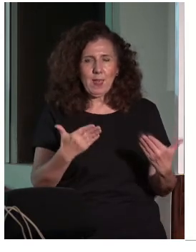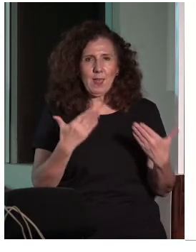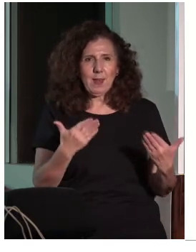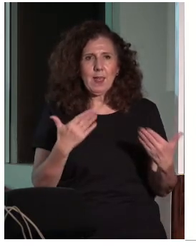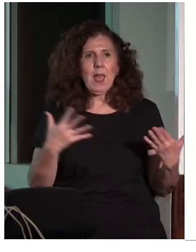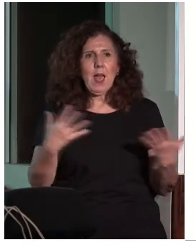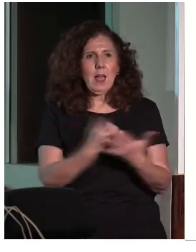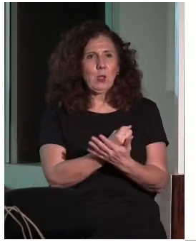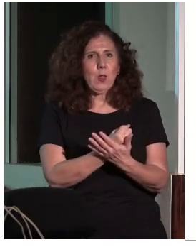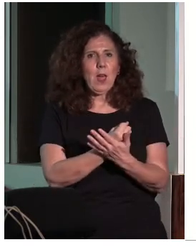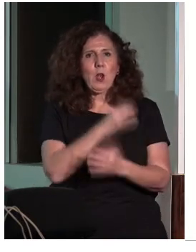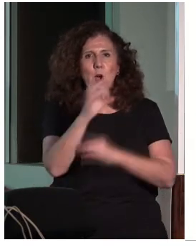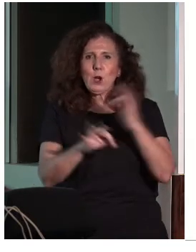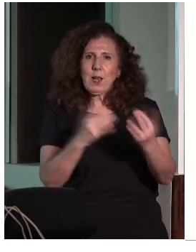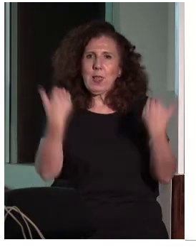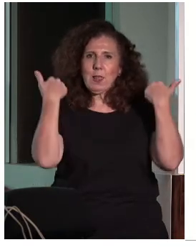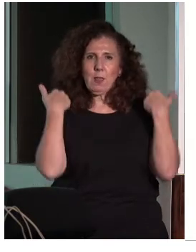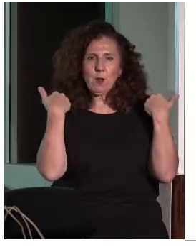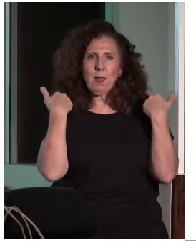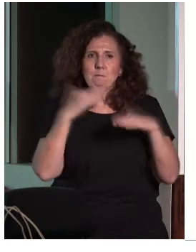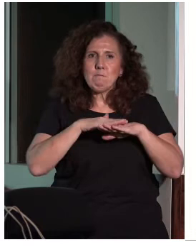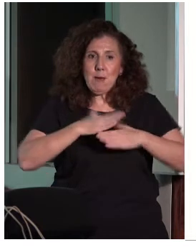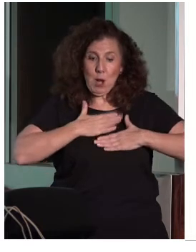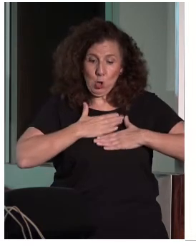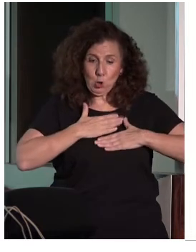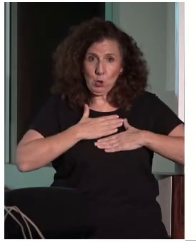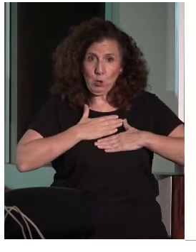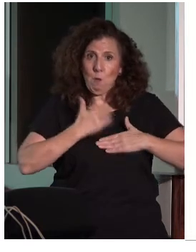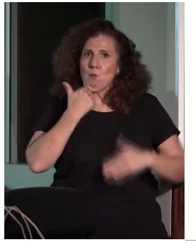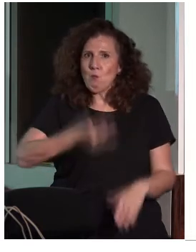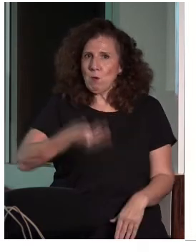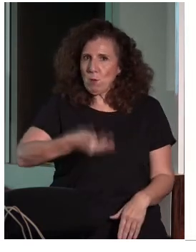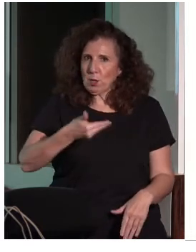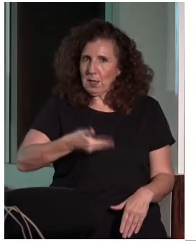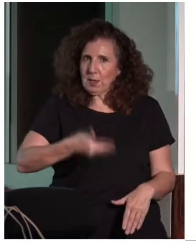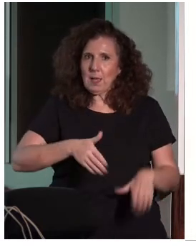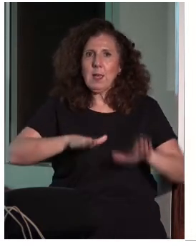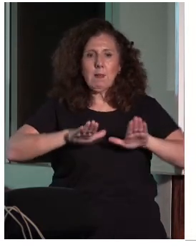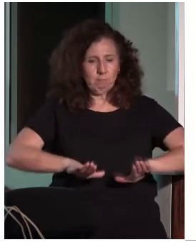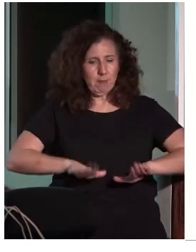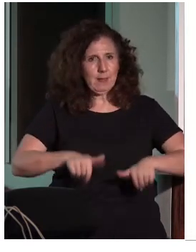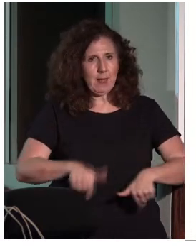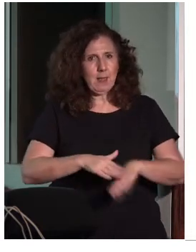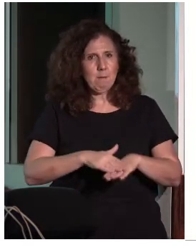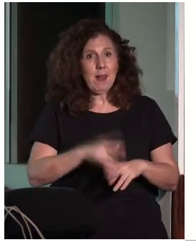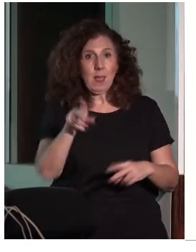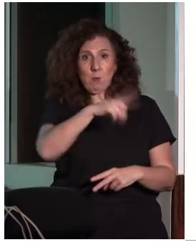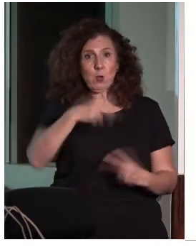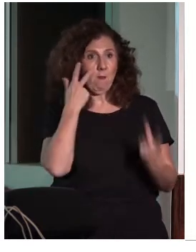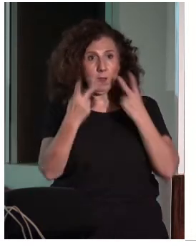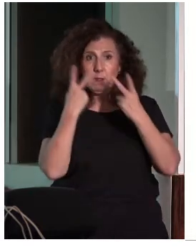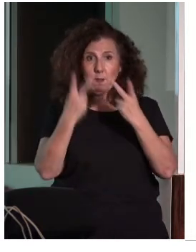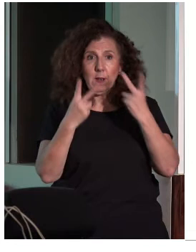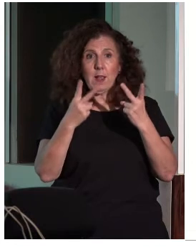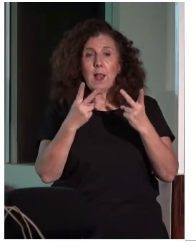Para nosotros es muy importante que se nos dé un espacio para poder hacer visible la discapacidad auditiva. Para que no se me